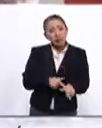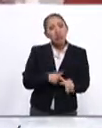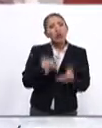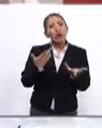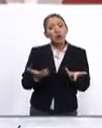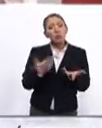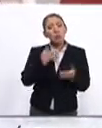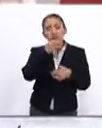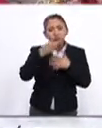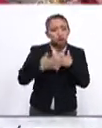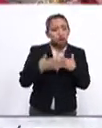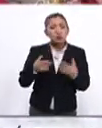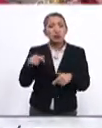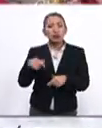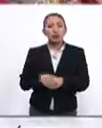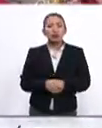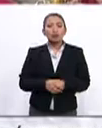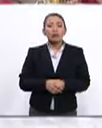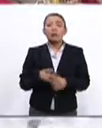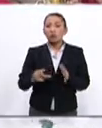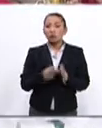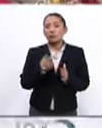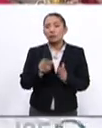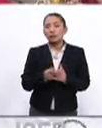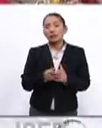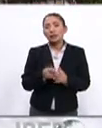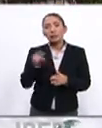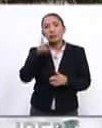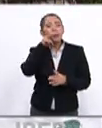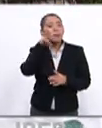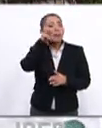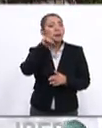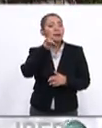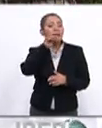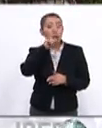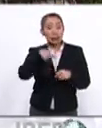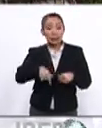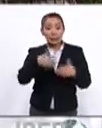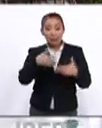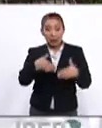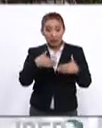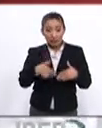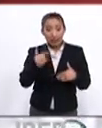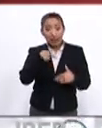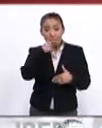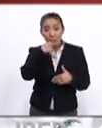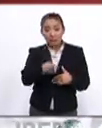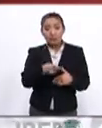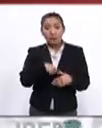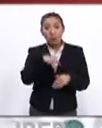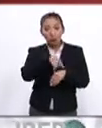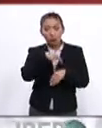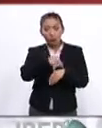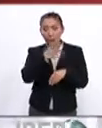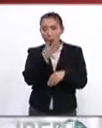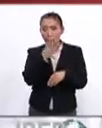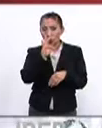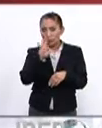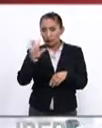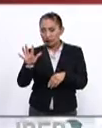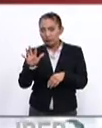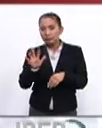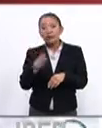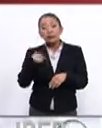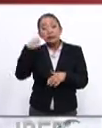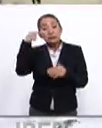haciendo ruido y bueno retomando nuevamente esa agenda del Papa Francisco en Panamá hay que decirle hora de Panamá 4.45